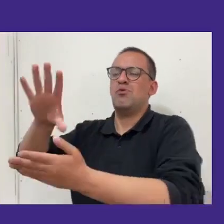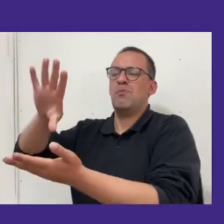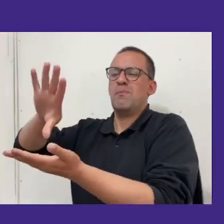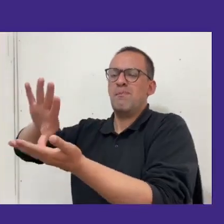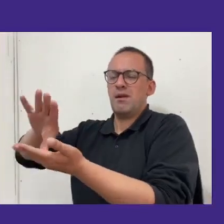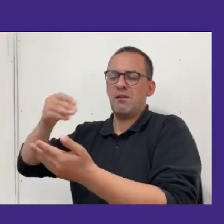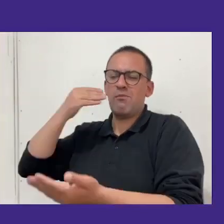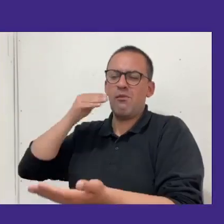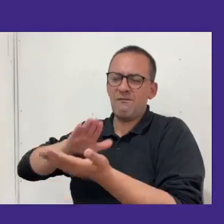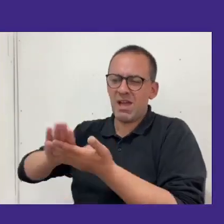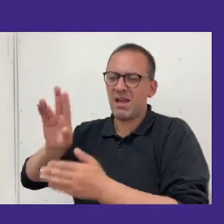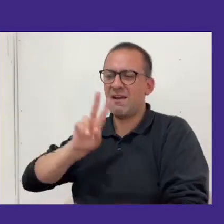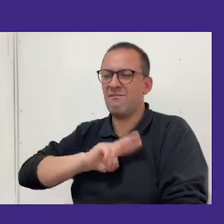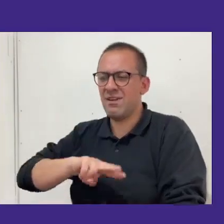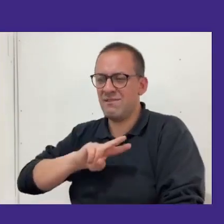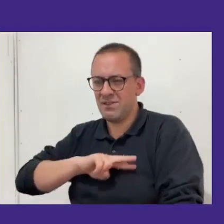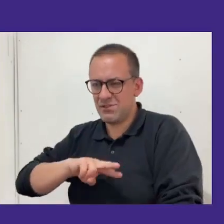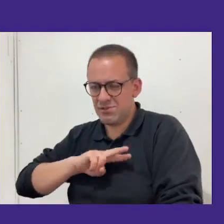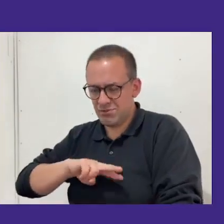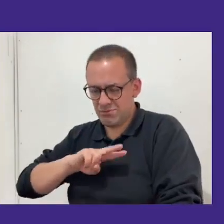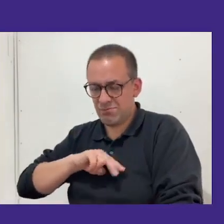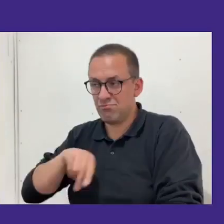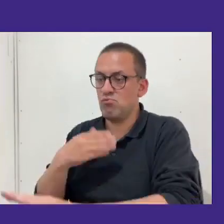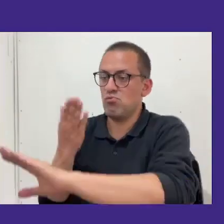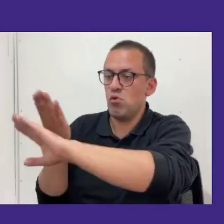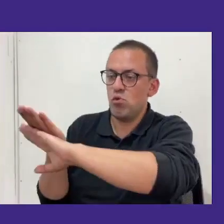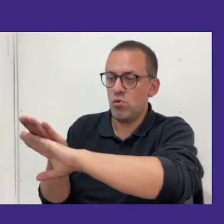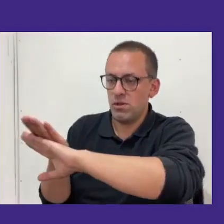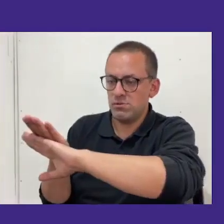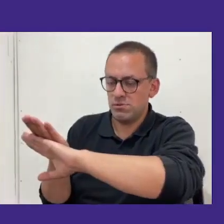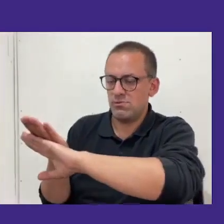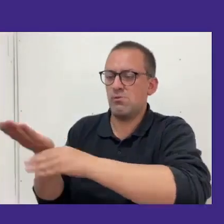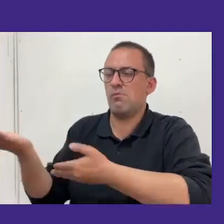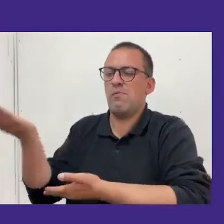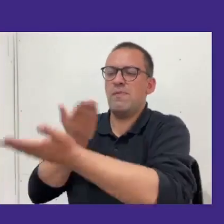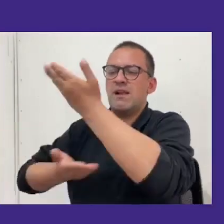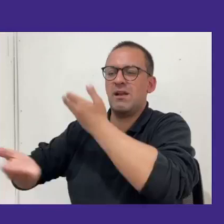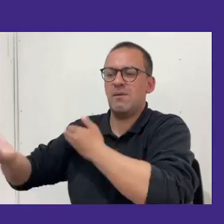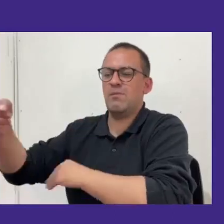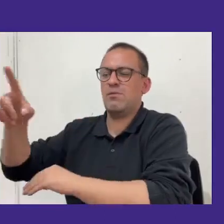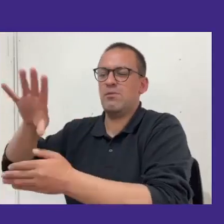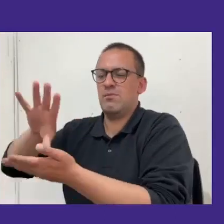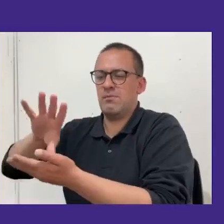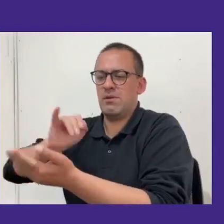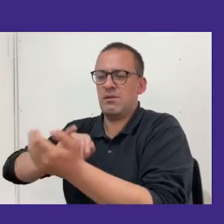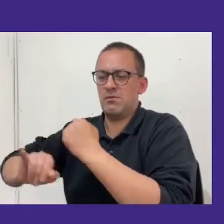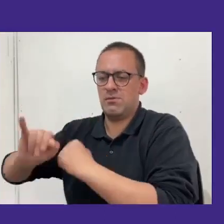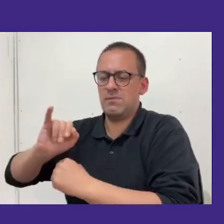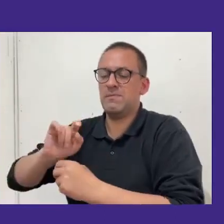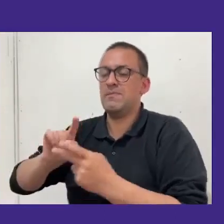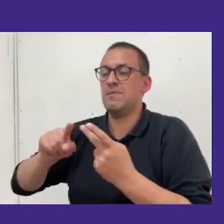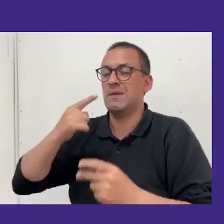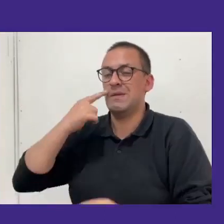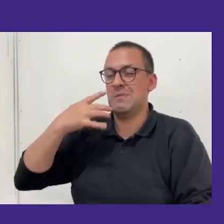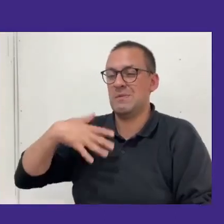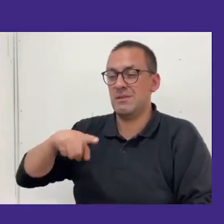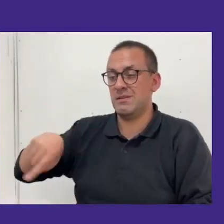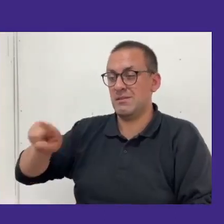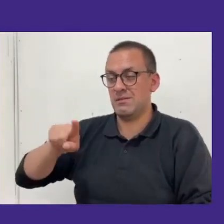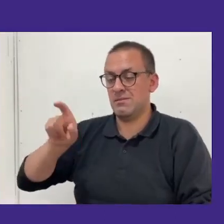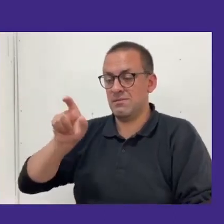cuanto a becas y beneficios para la postulación de intercambios estudiantiles. Importante que estos